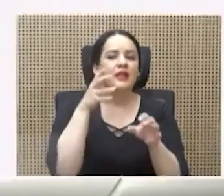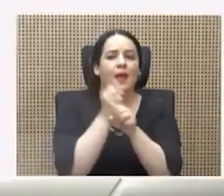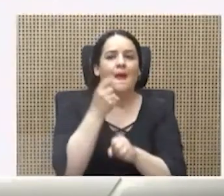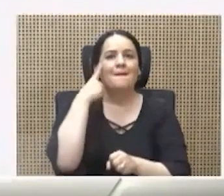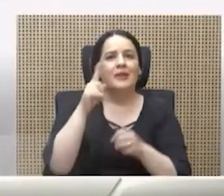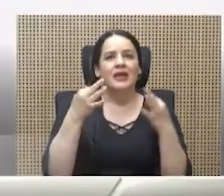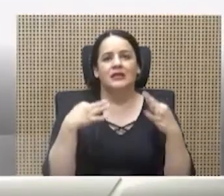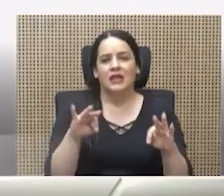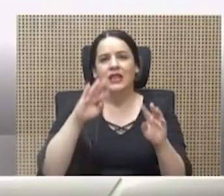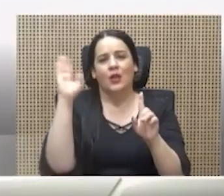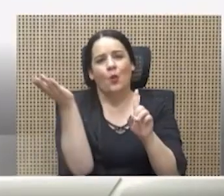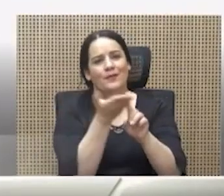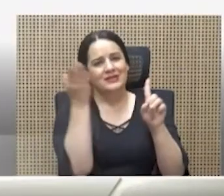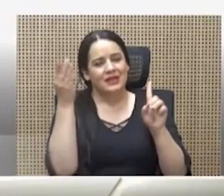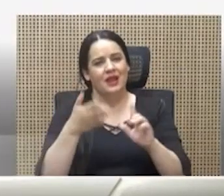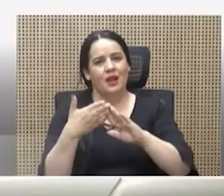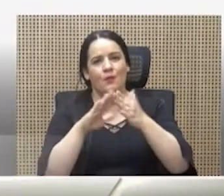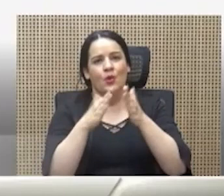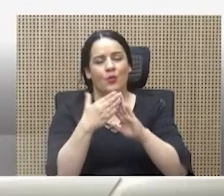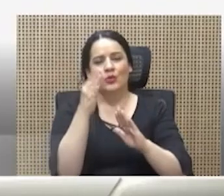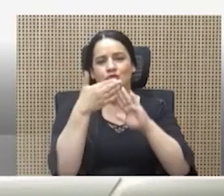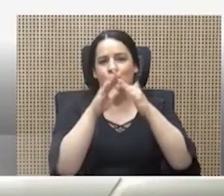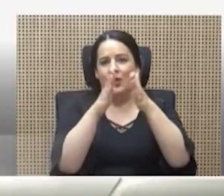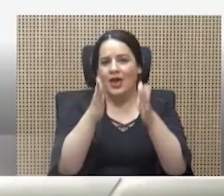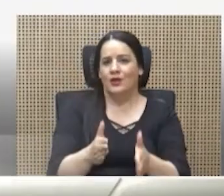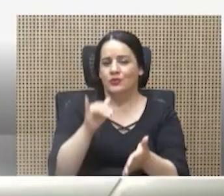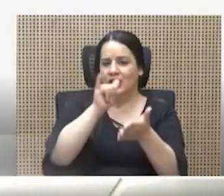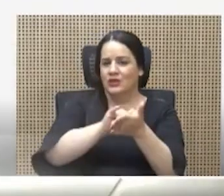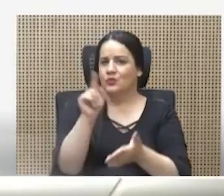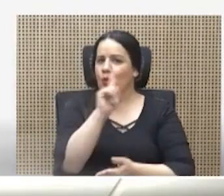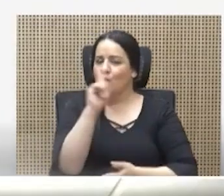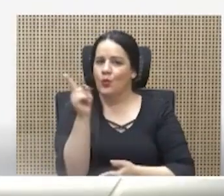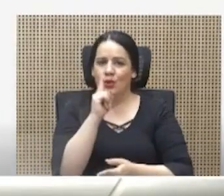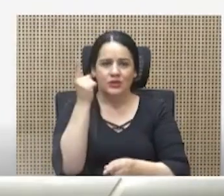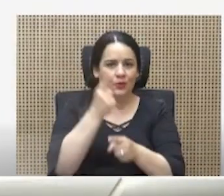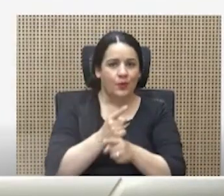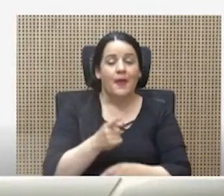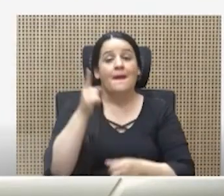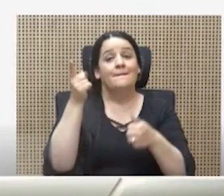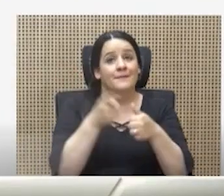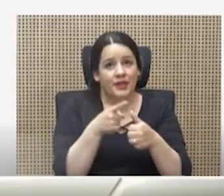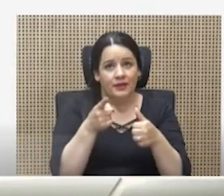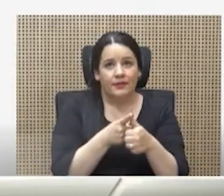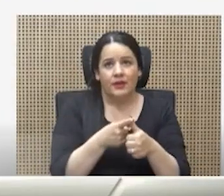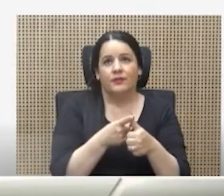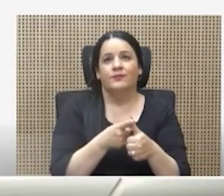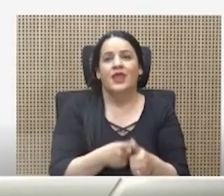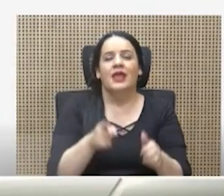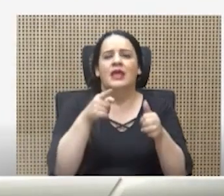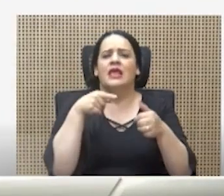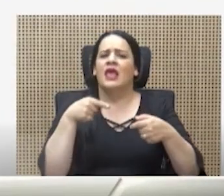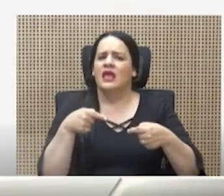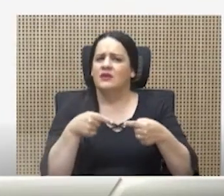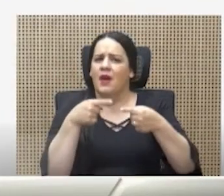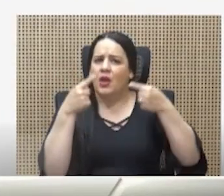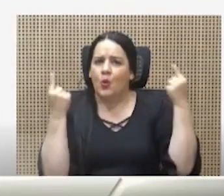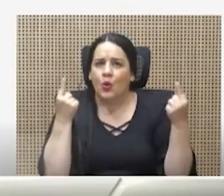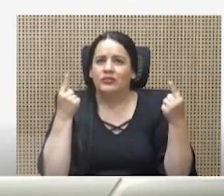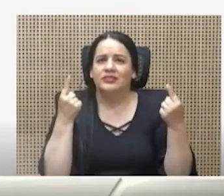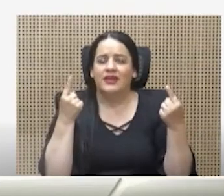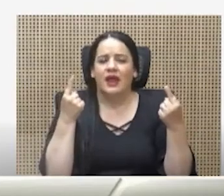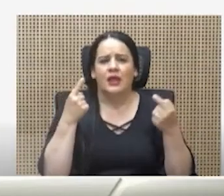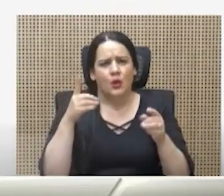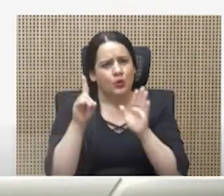tratar de convencer al pueblo y a los ciudadanos que esto no es conveniente. Vamos a empezar. Uno, que atenta contra los derechos de los